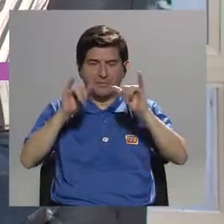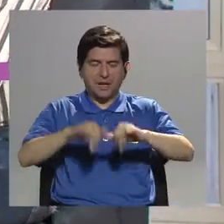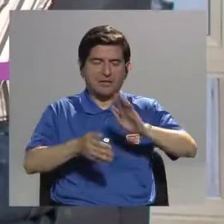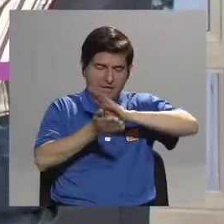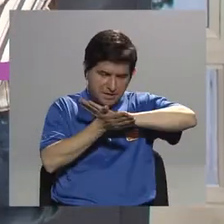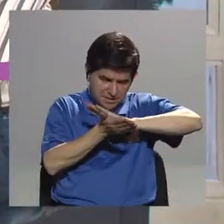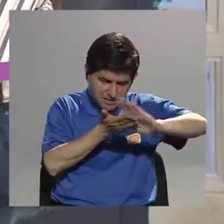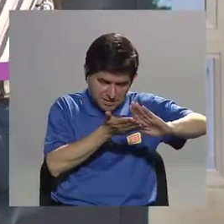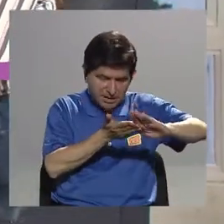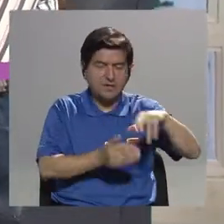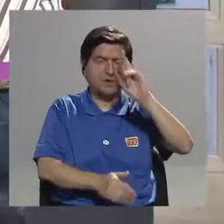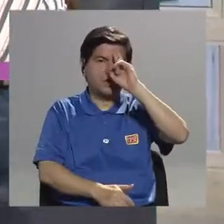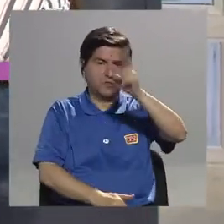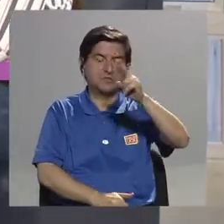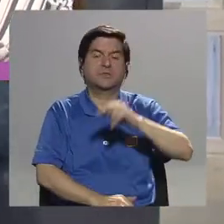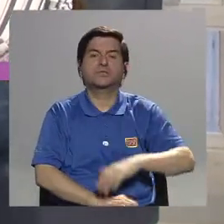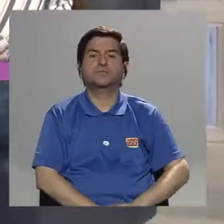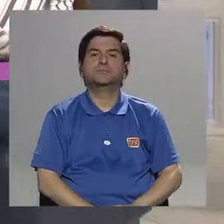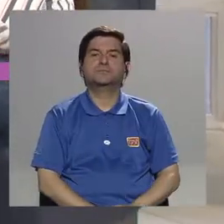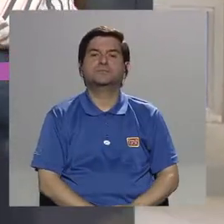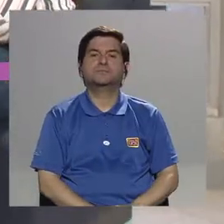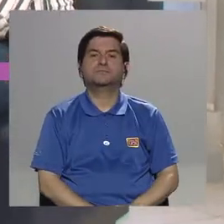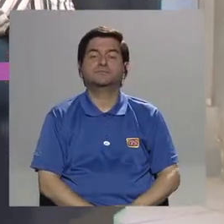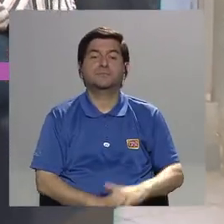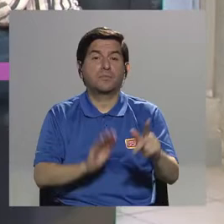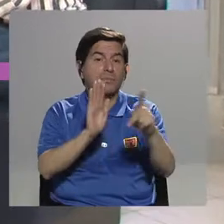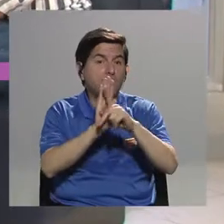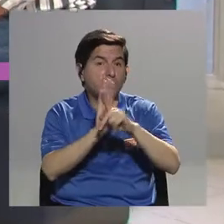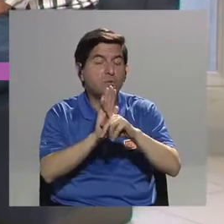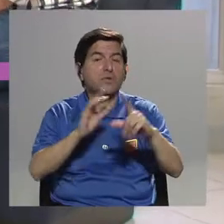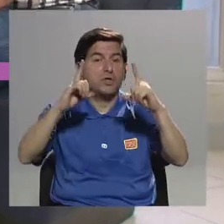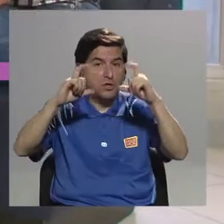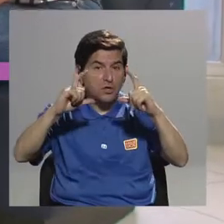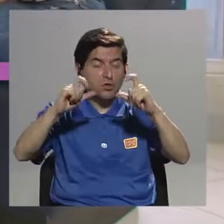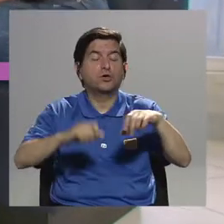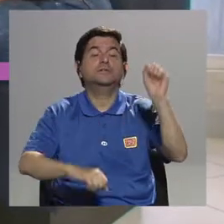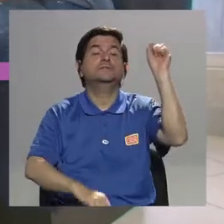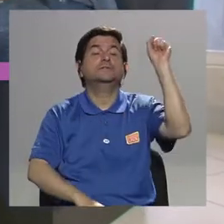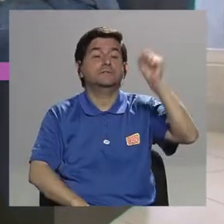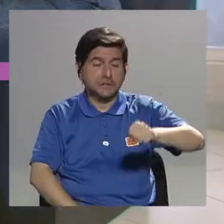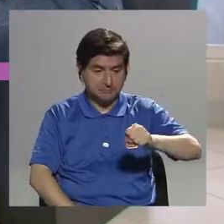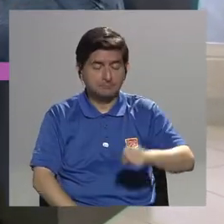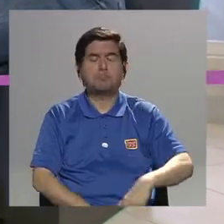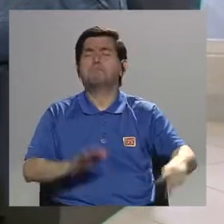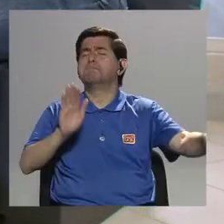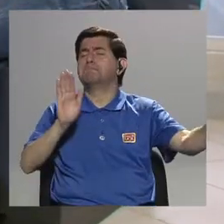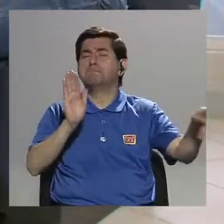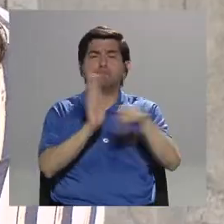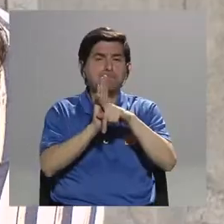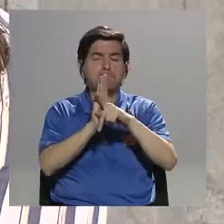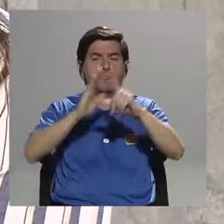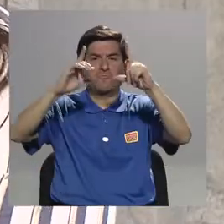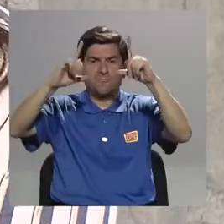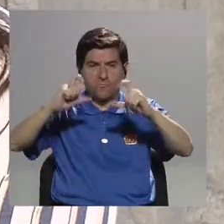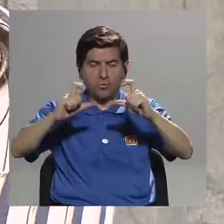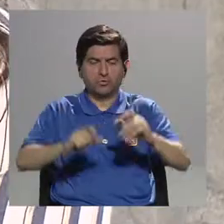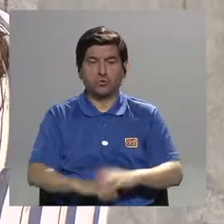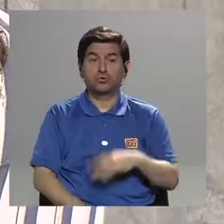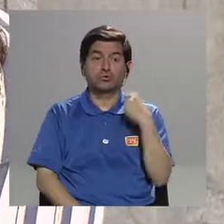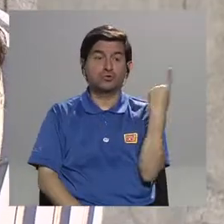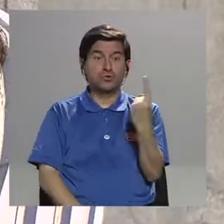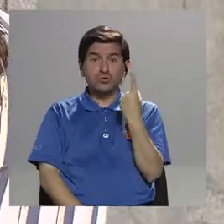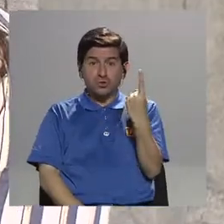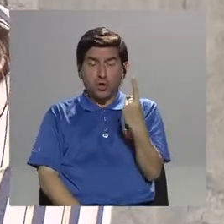respeto. Y se les prohíbe tomar fotografías. Se les prohíbe, exactamente. Está prohibido tomar fotografías, al menos que sean con fines